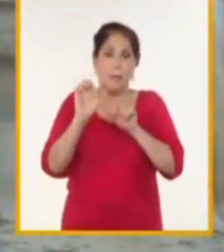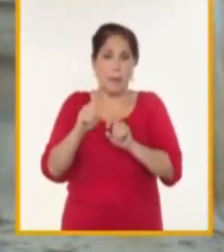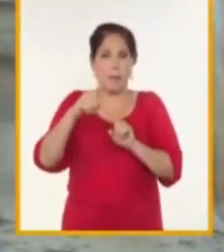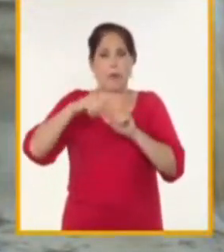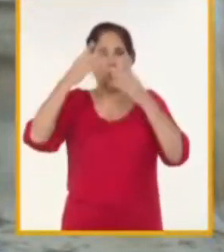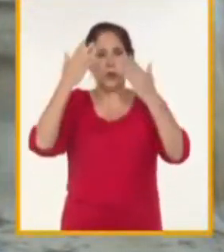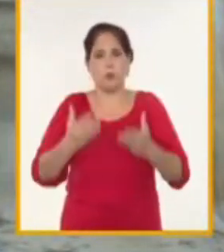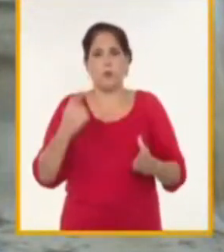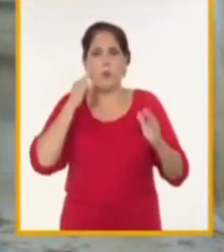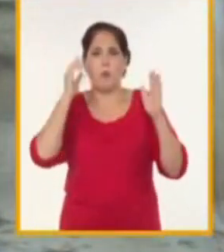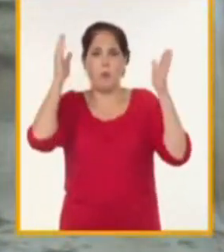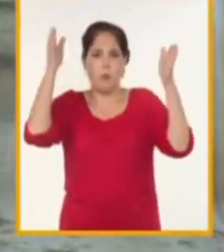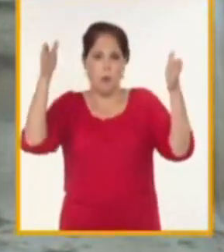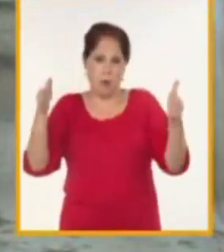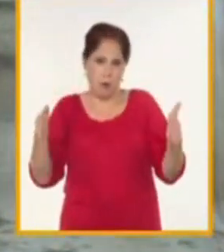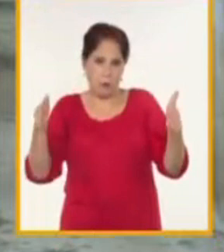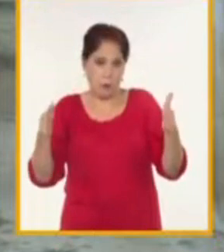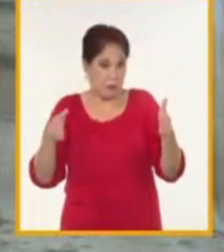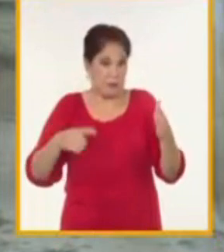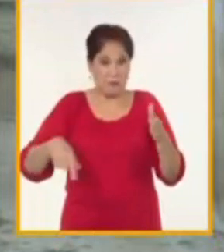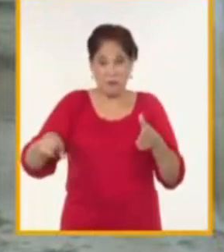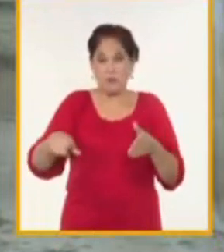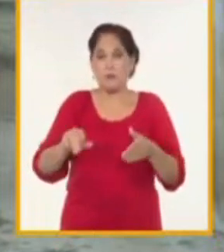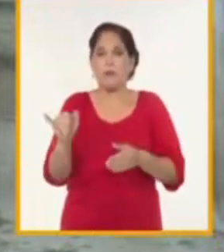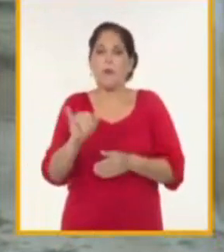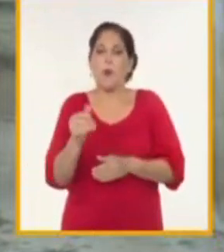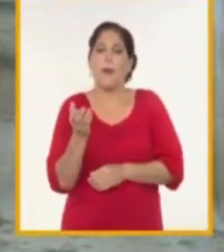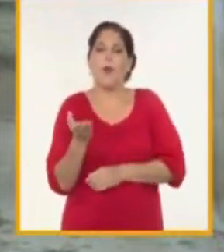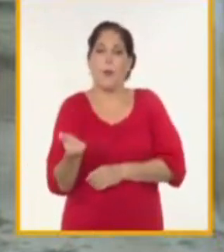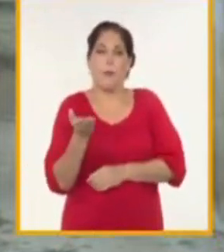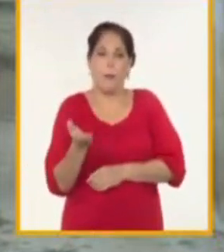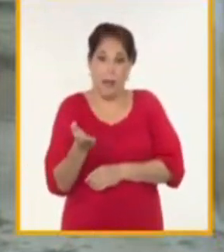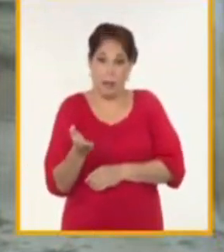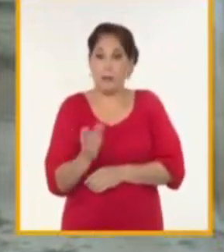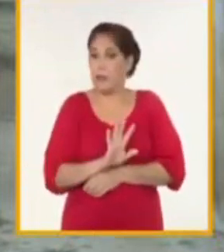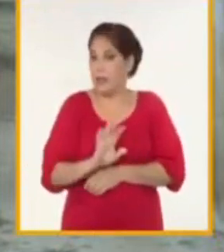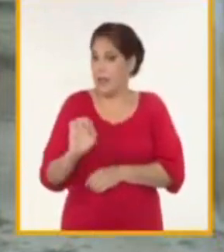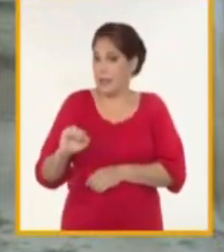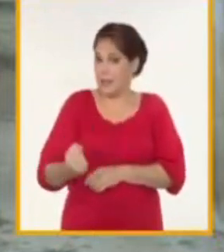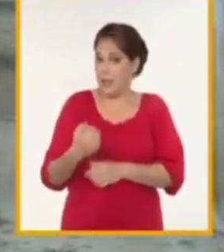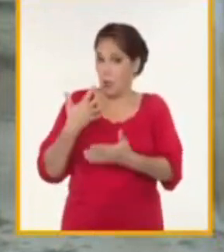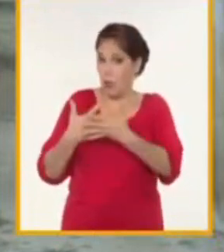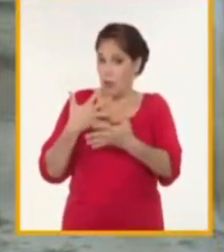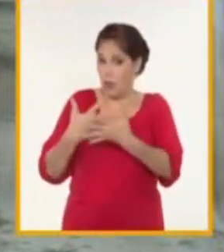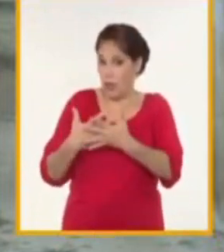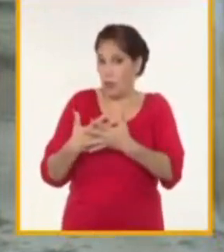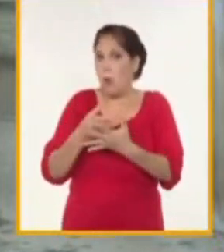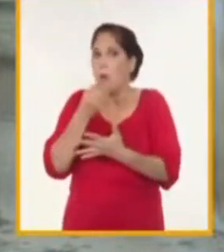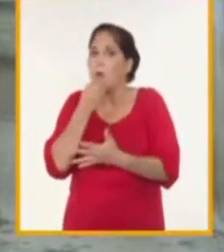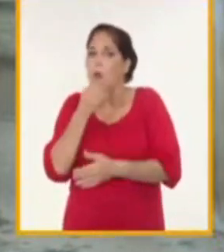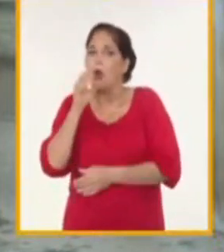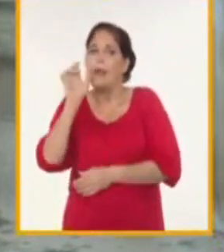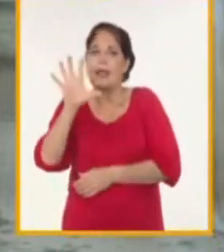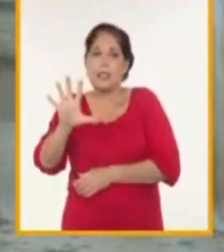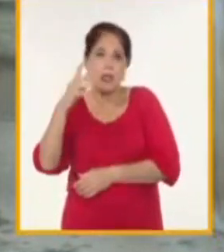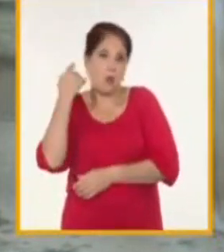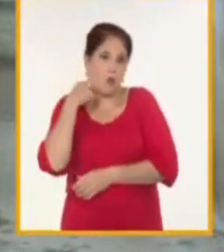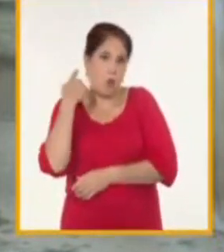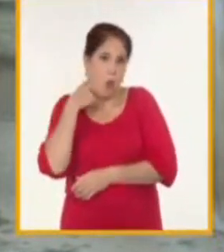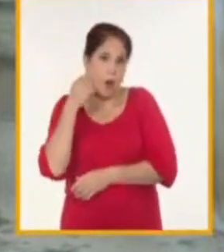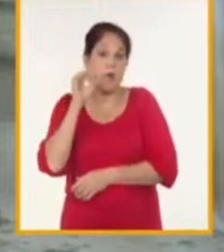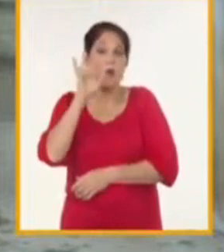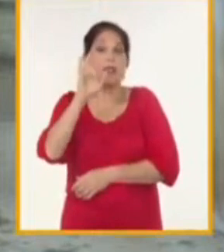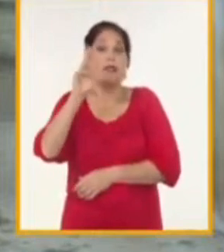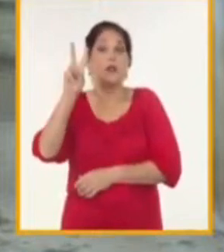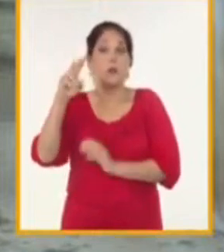y nos va a permitir esto además cubrir la demanda que está exigiendo el vidrio hoy que puede llegar al quinto año a 72 mil 600